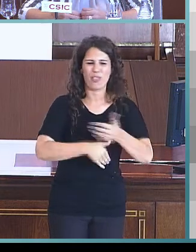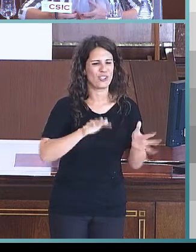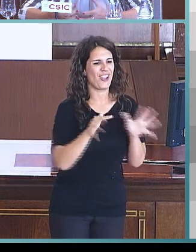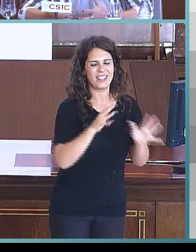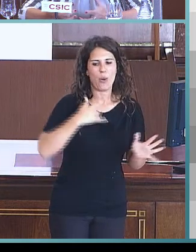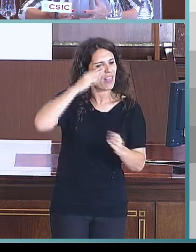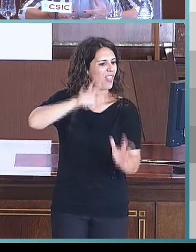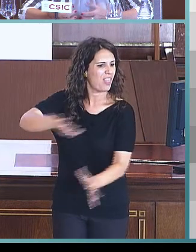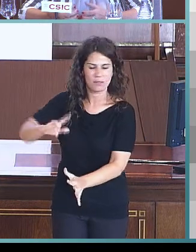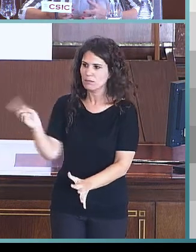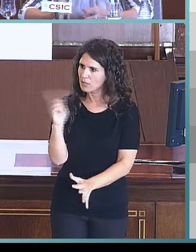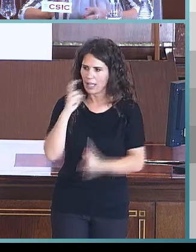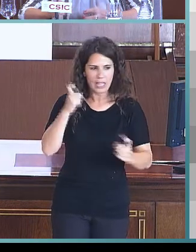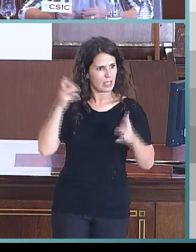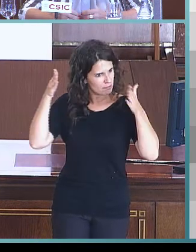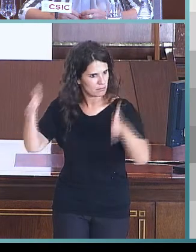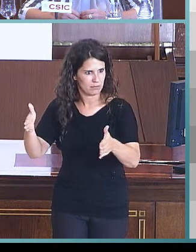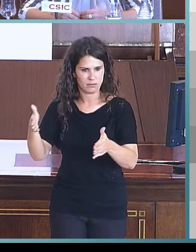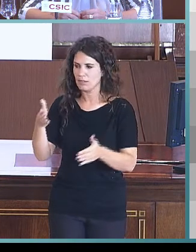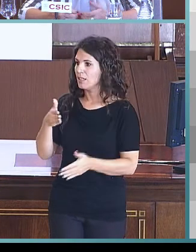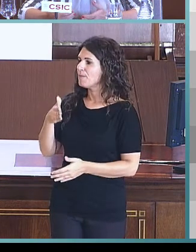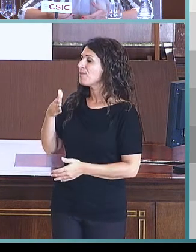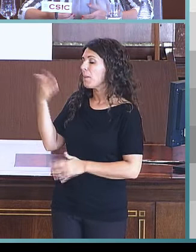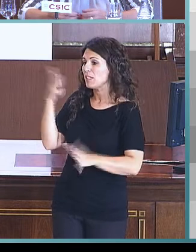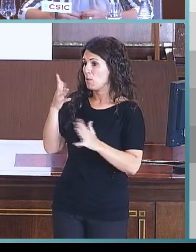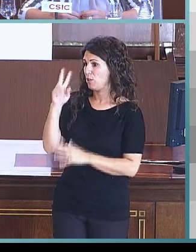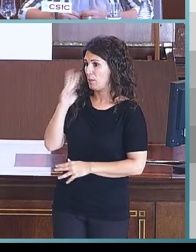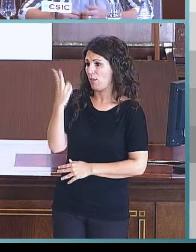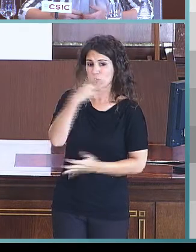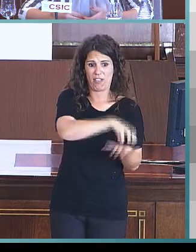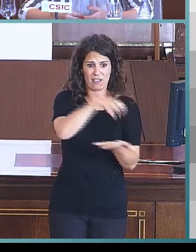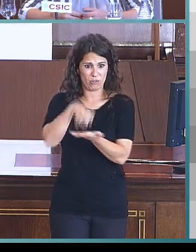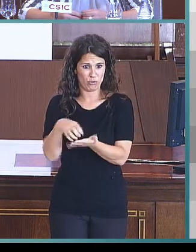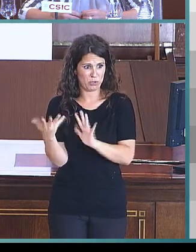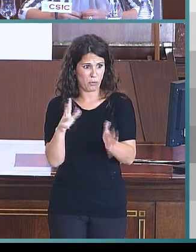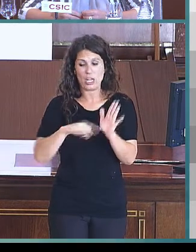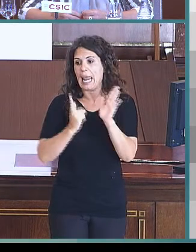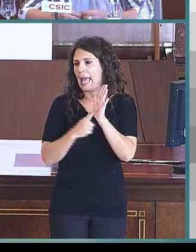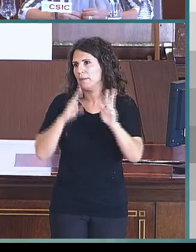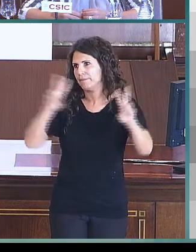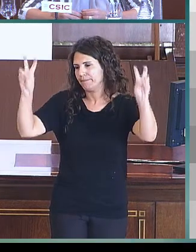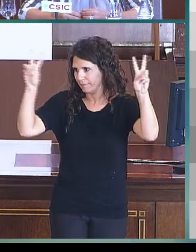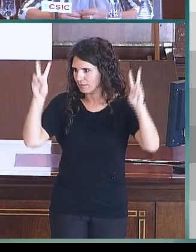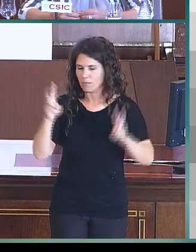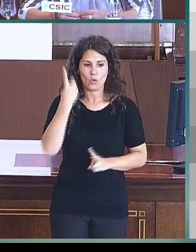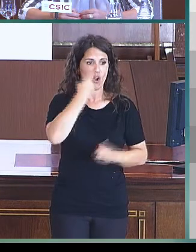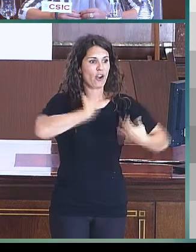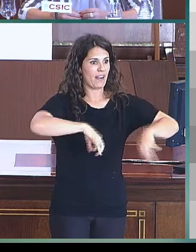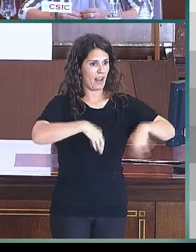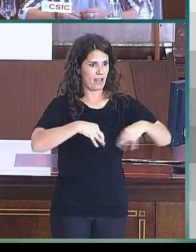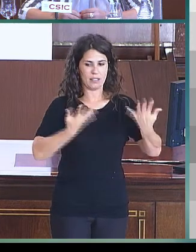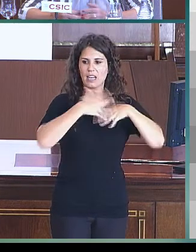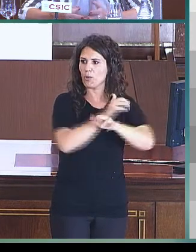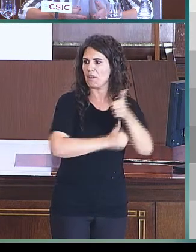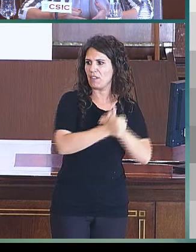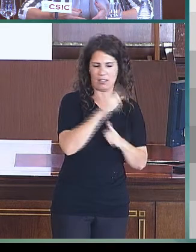centro, lo veis así a nivel legal, por decirlo de manera, dos centros. Uno de ordinaria, con integración preferente